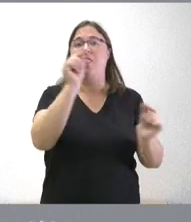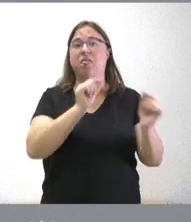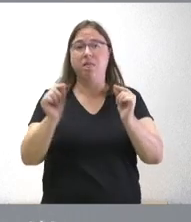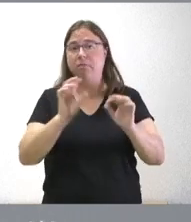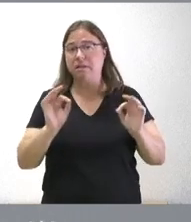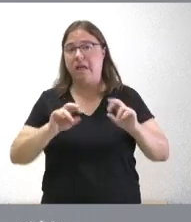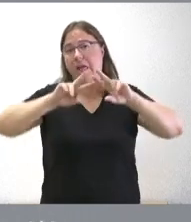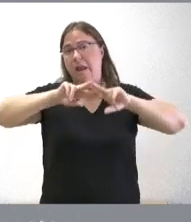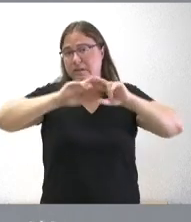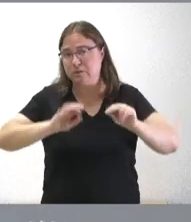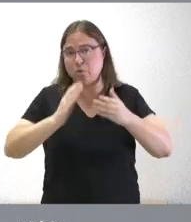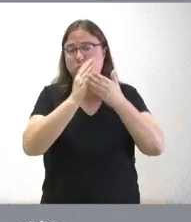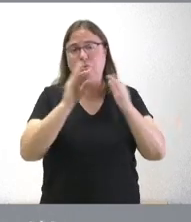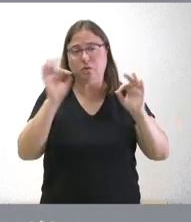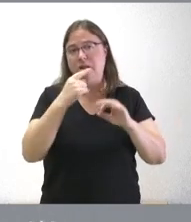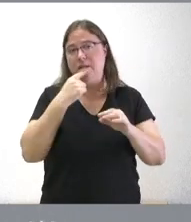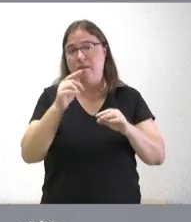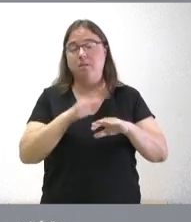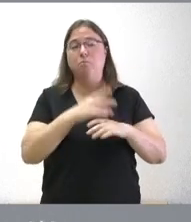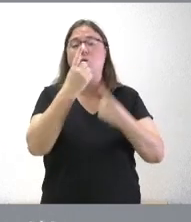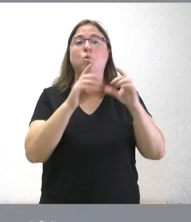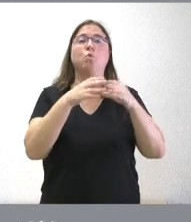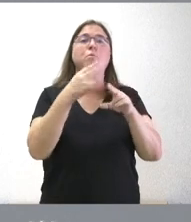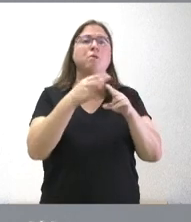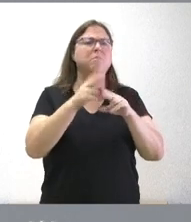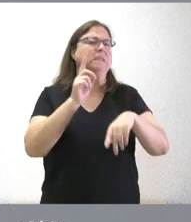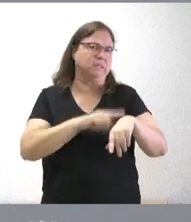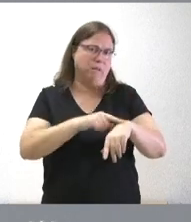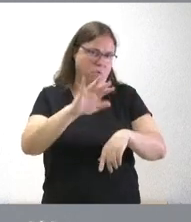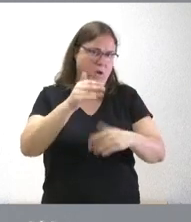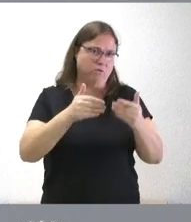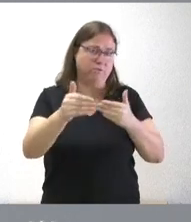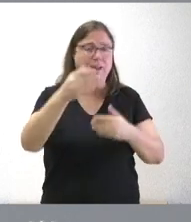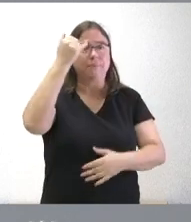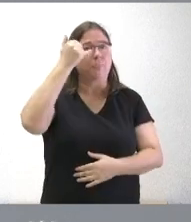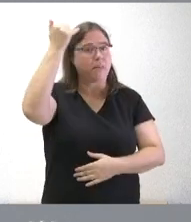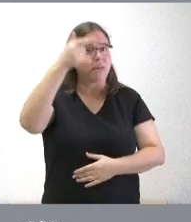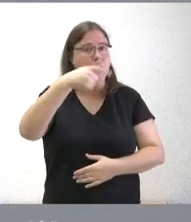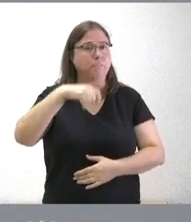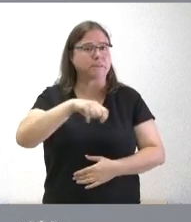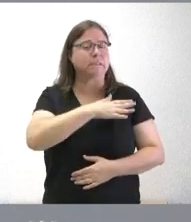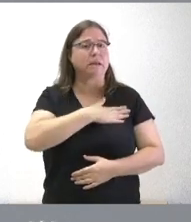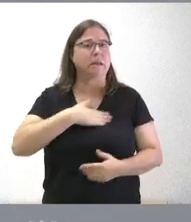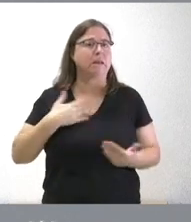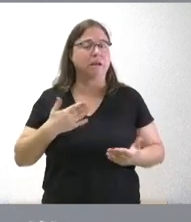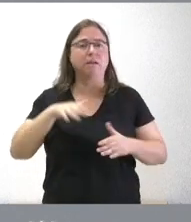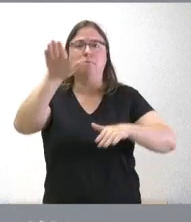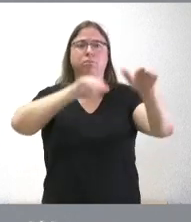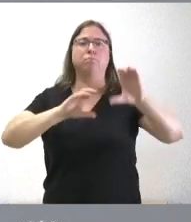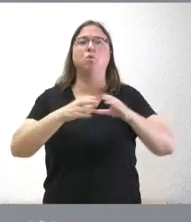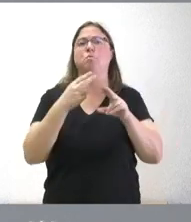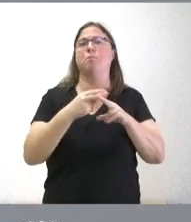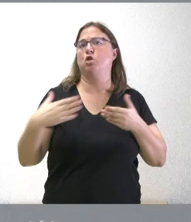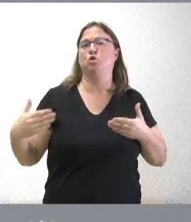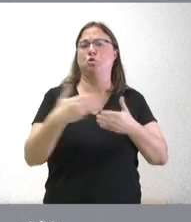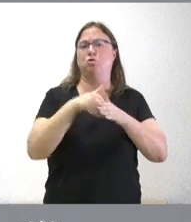o de análisis o de estudio por algunos grupos políticos pero tiempo tendremos para ello la idea del presidente es convocar a todos los grupos políticos con representación de las